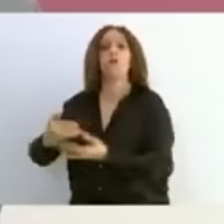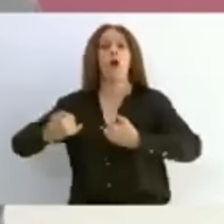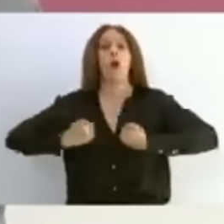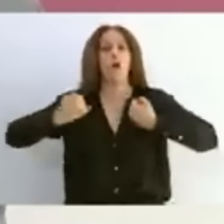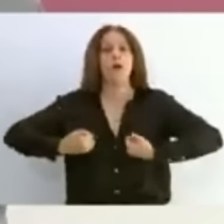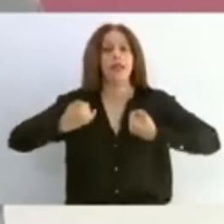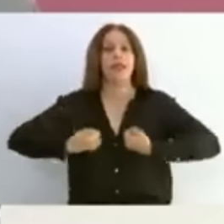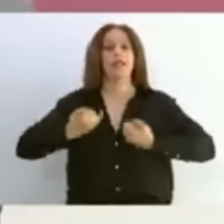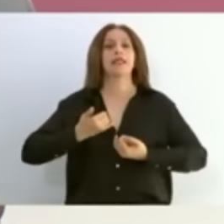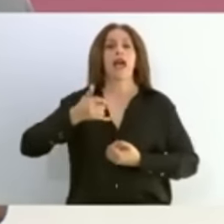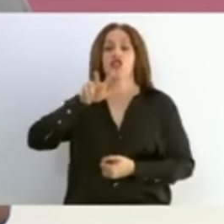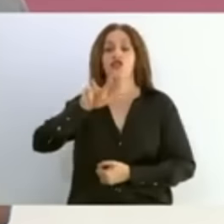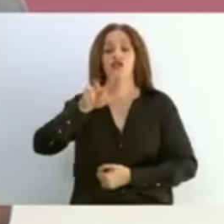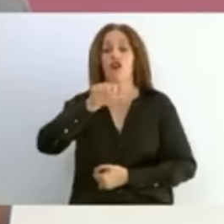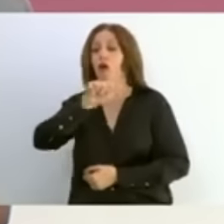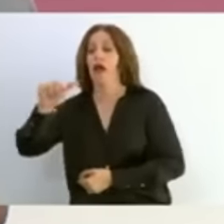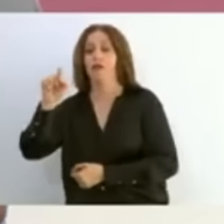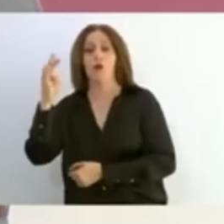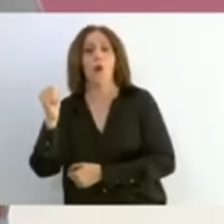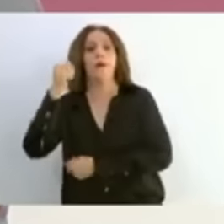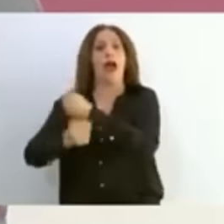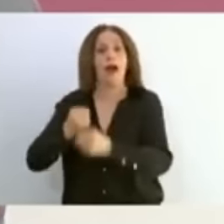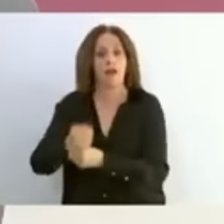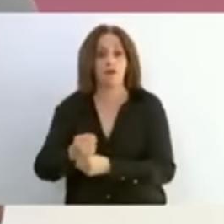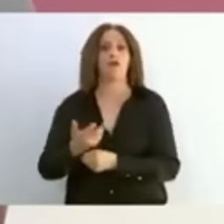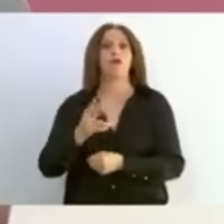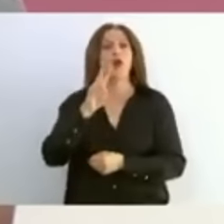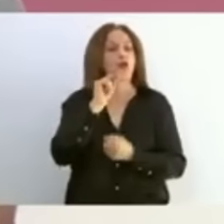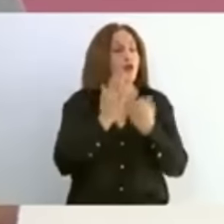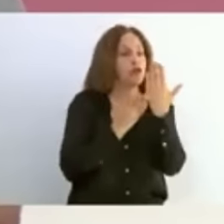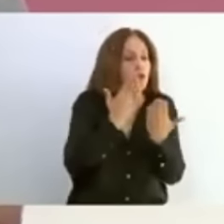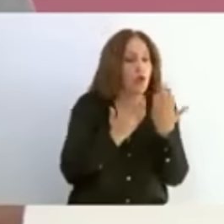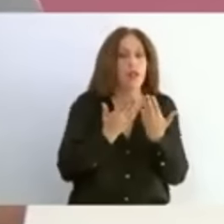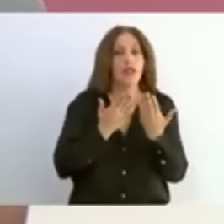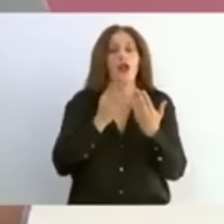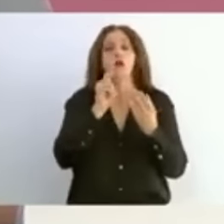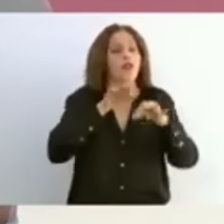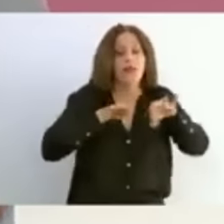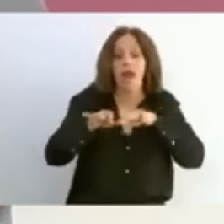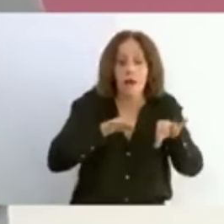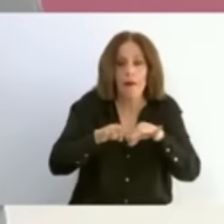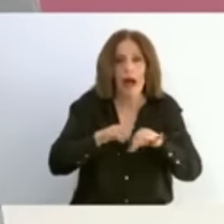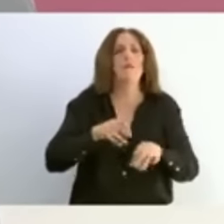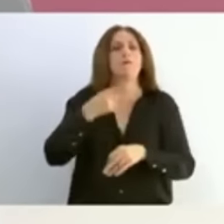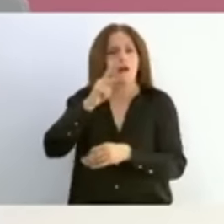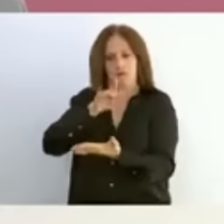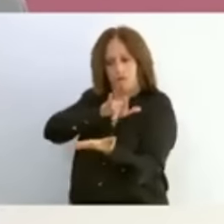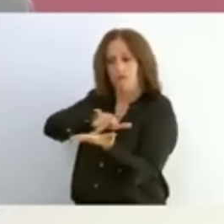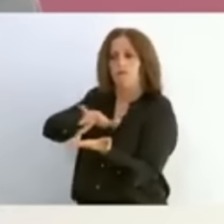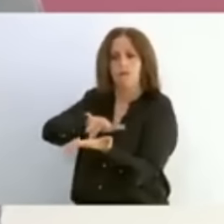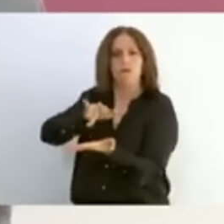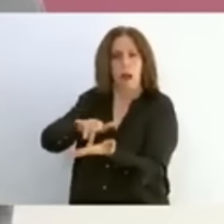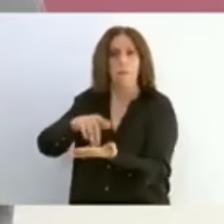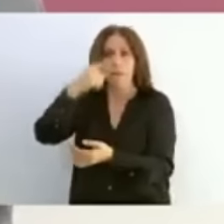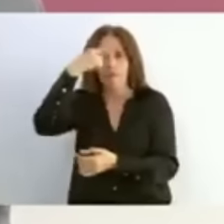y 29 años que no estudian y no trabajan al momento de su participación en el programa, facilitando su incorporación